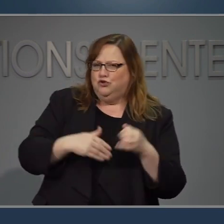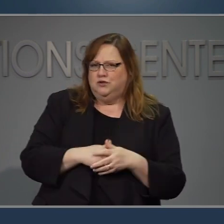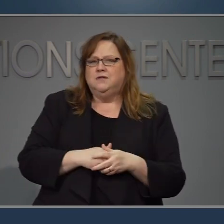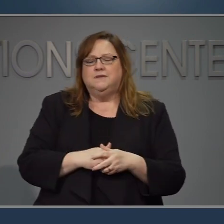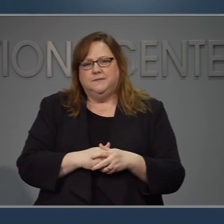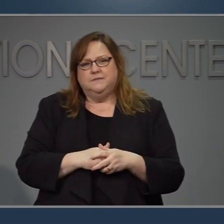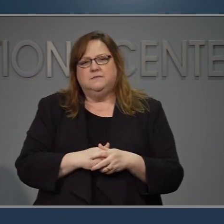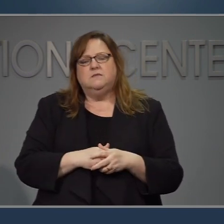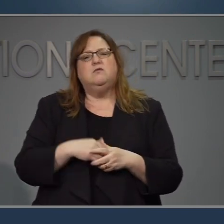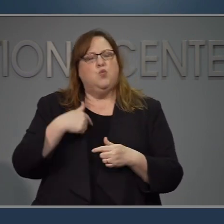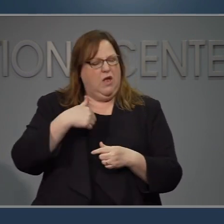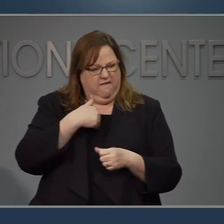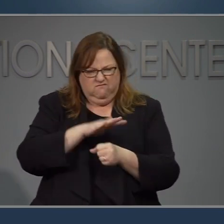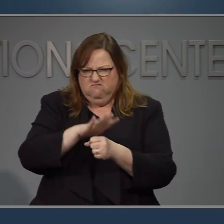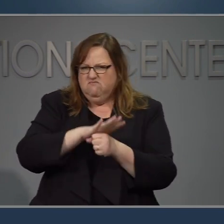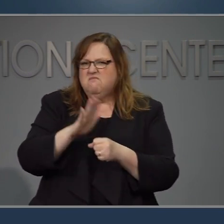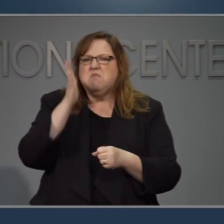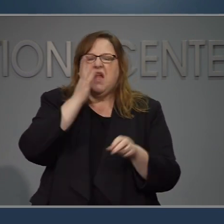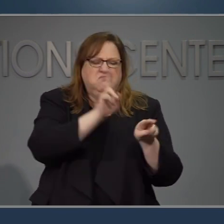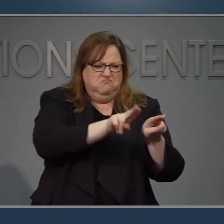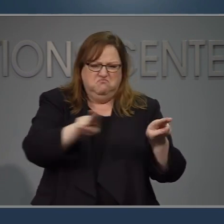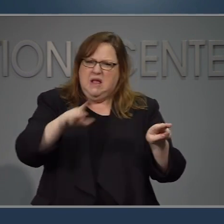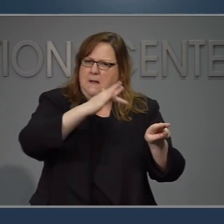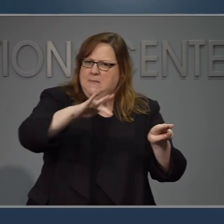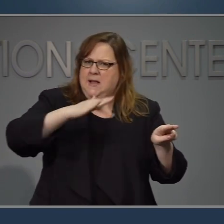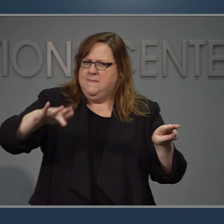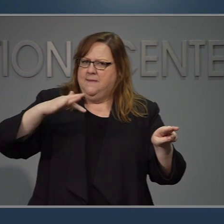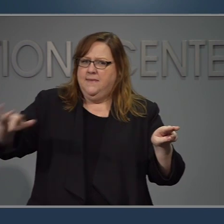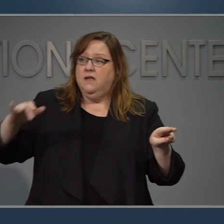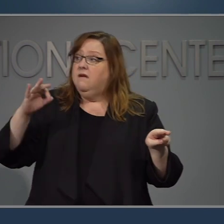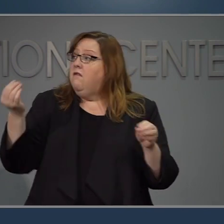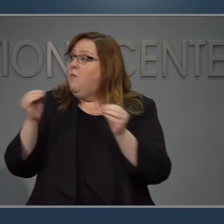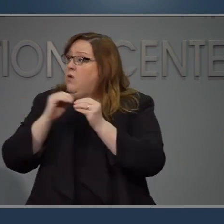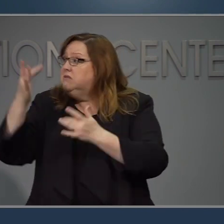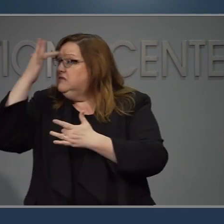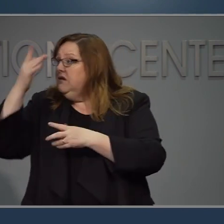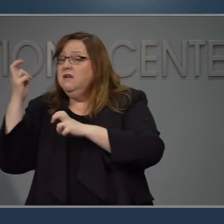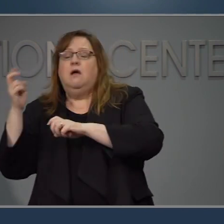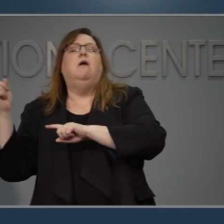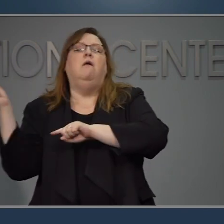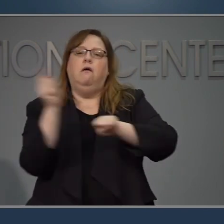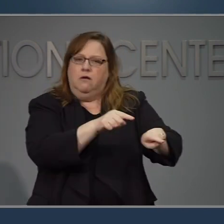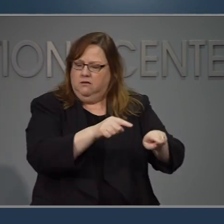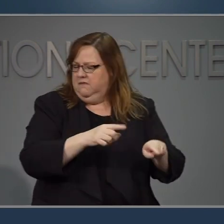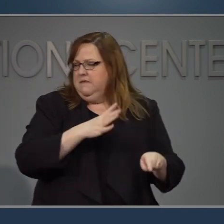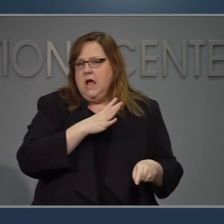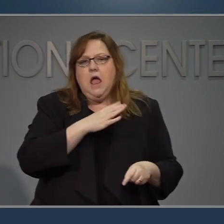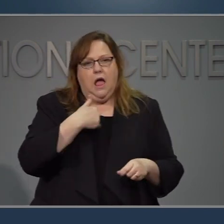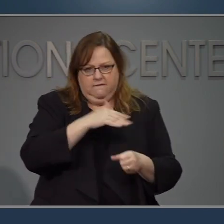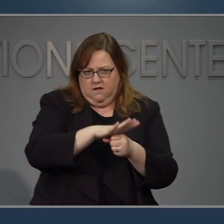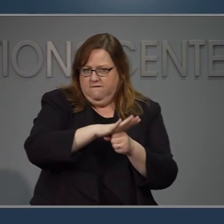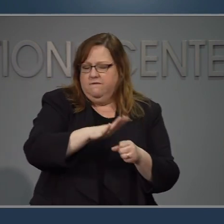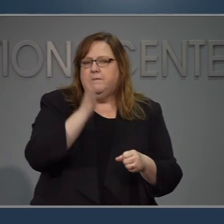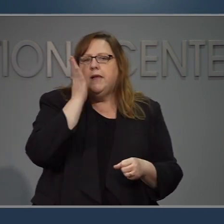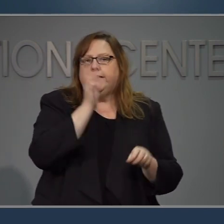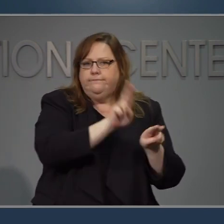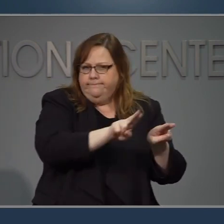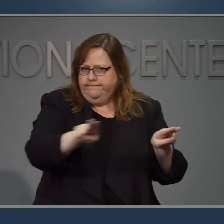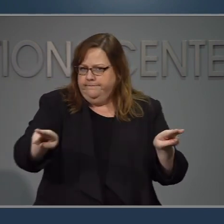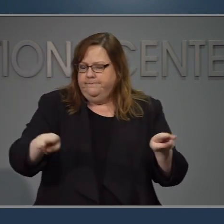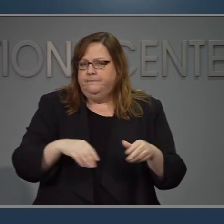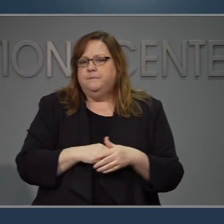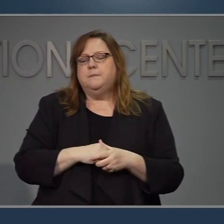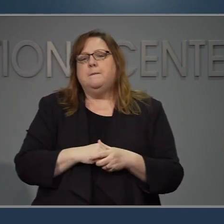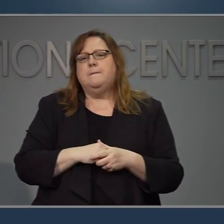hospitalizaciones está nivelada. Tenemos la capacidad para cumplir la demanda si más personas se enferman de gravedad. Eso también es bueno